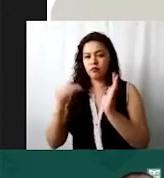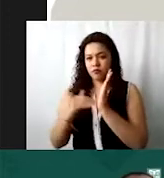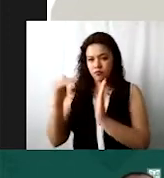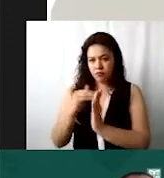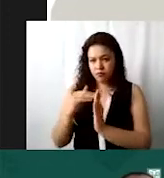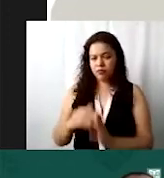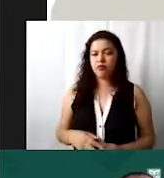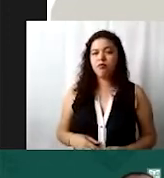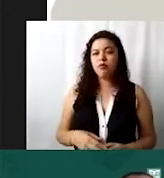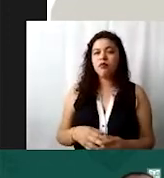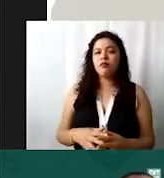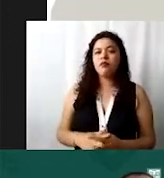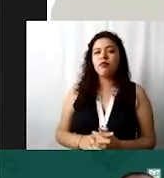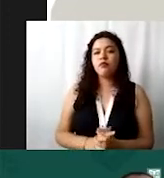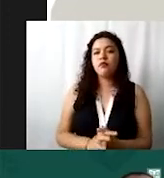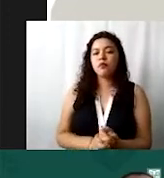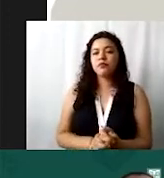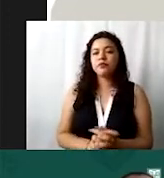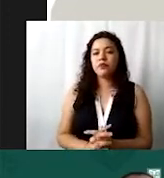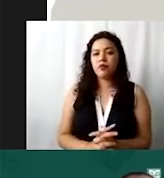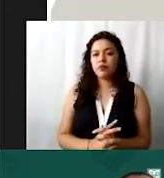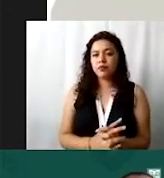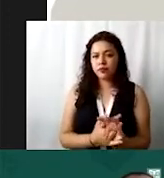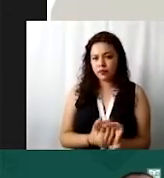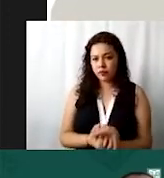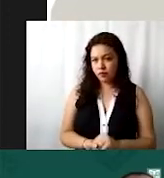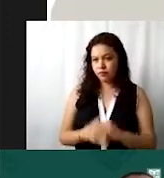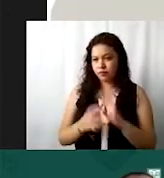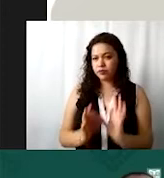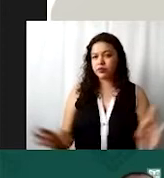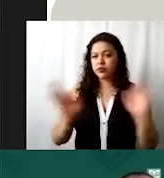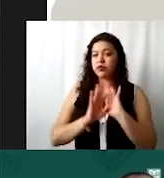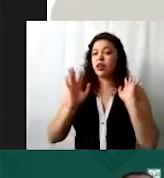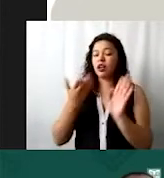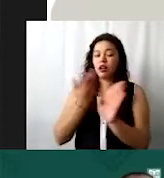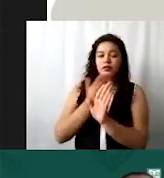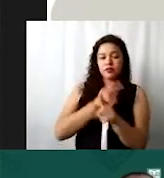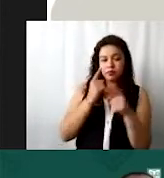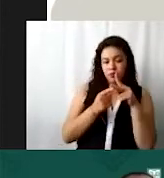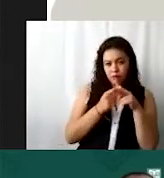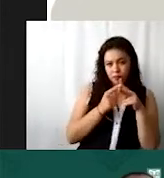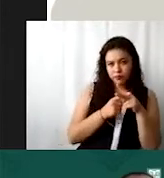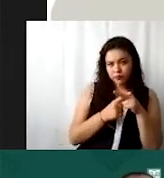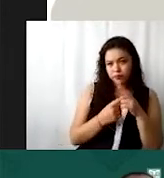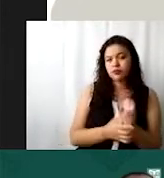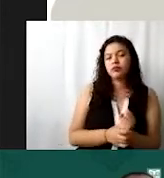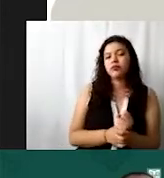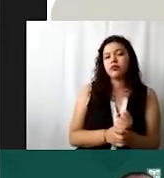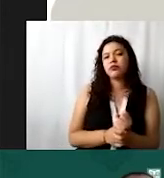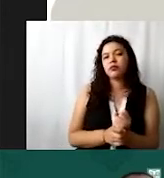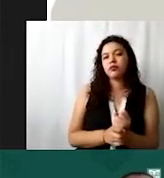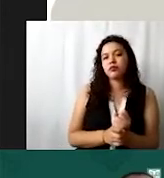importante que aunque este inmueble ya lo estén considerando en su presupuesto, deben solicitar